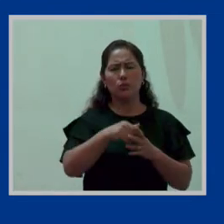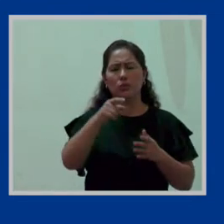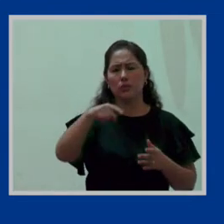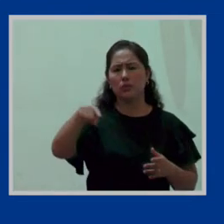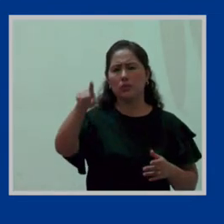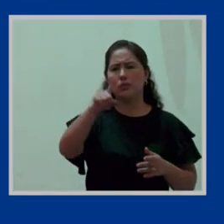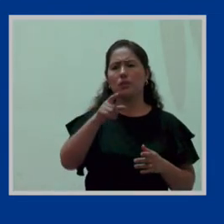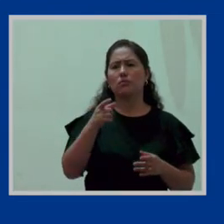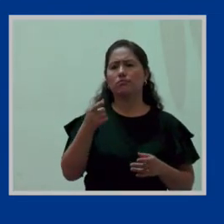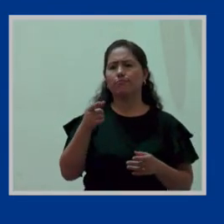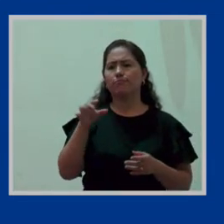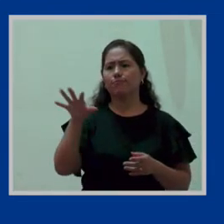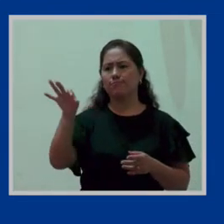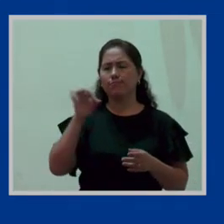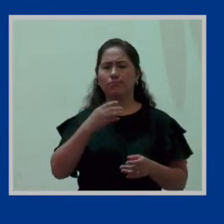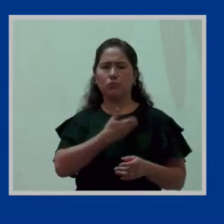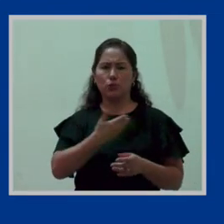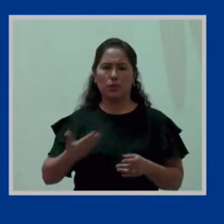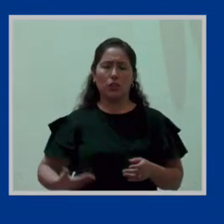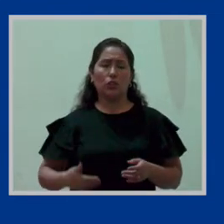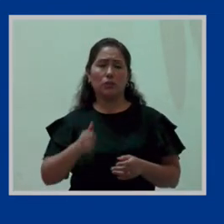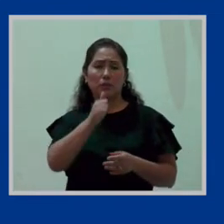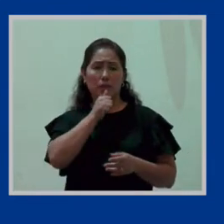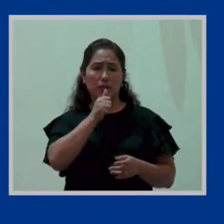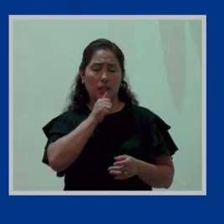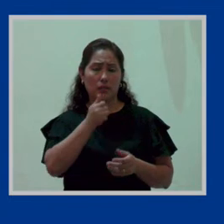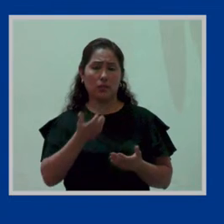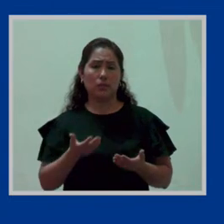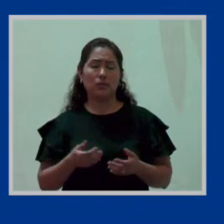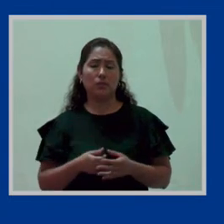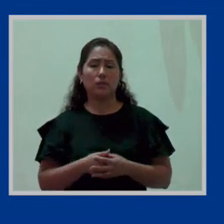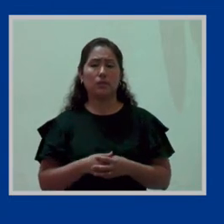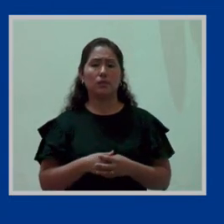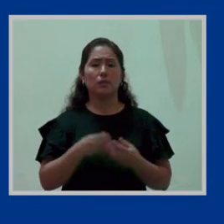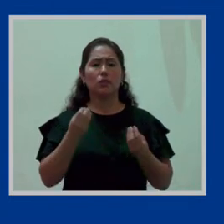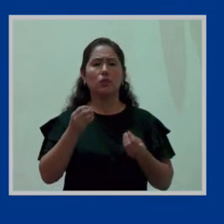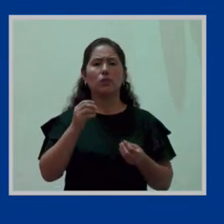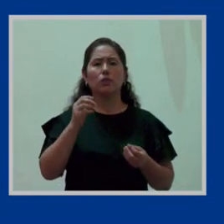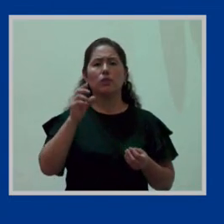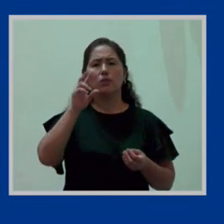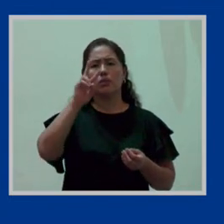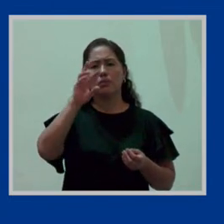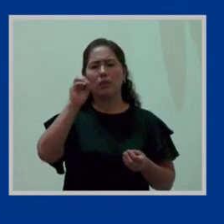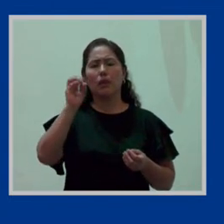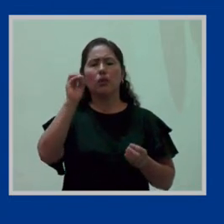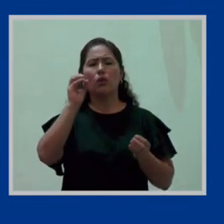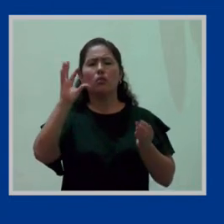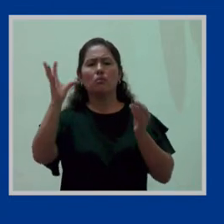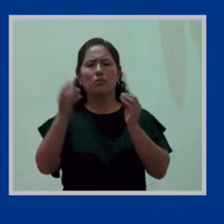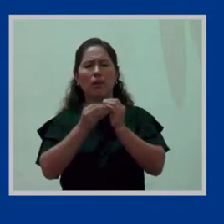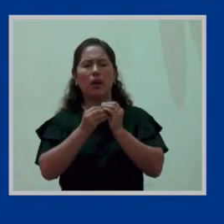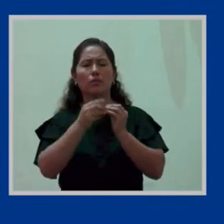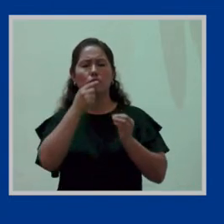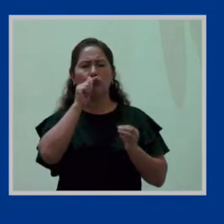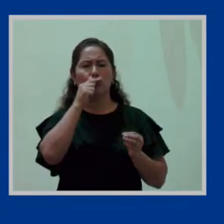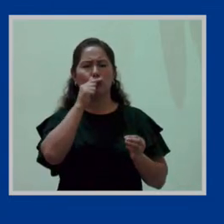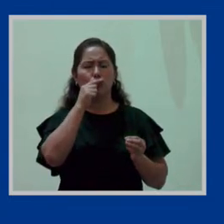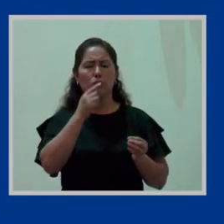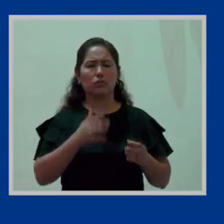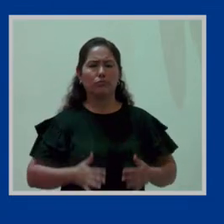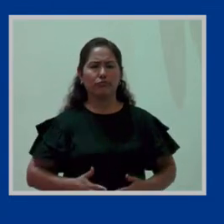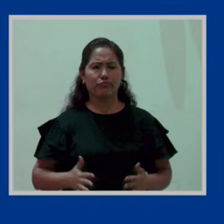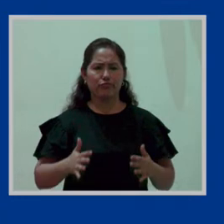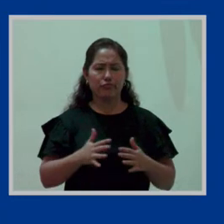públicos y privados que cuentan, digamos, dentro de su personal, con 20 o más mujeres en edad fértil, entendiéndose